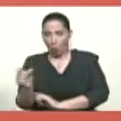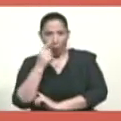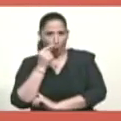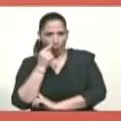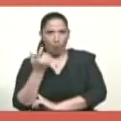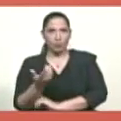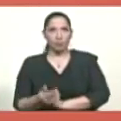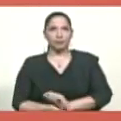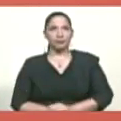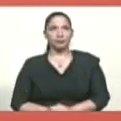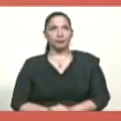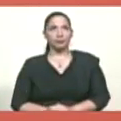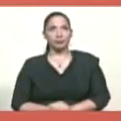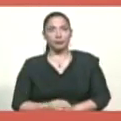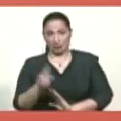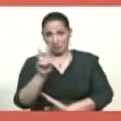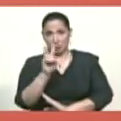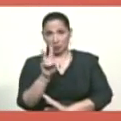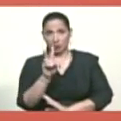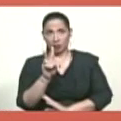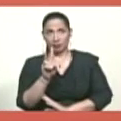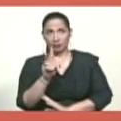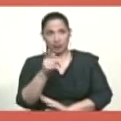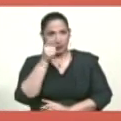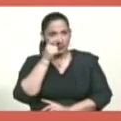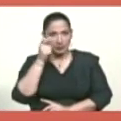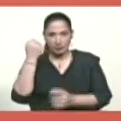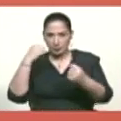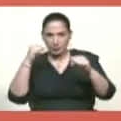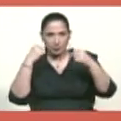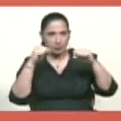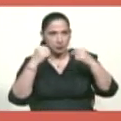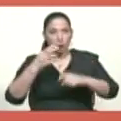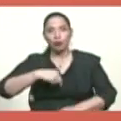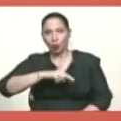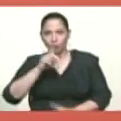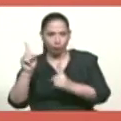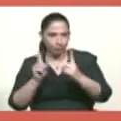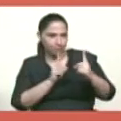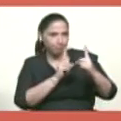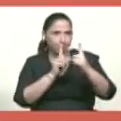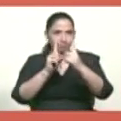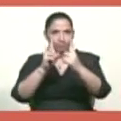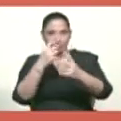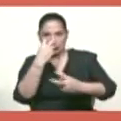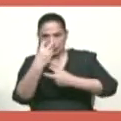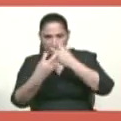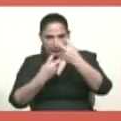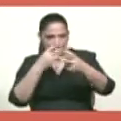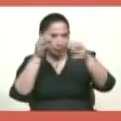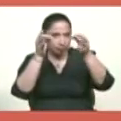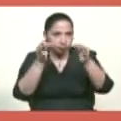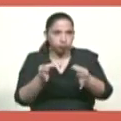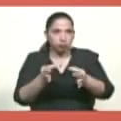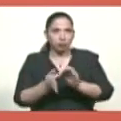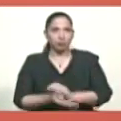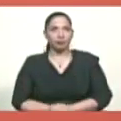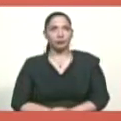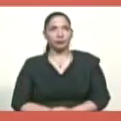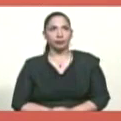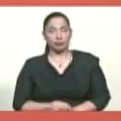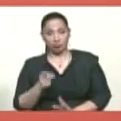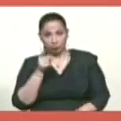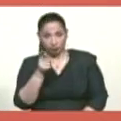a Venezuela fue una operación que veníamos siguiendo de manera estricta. Por